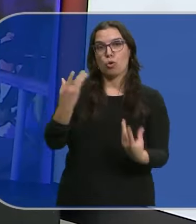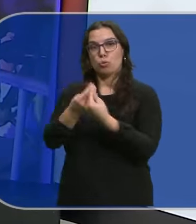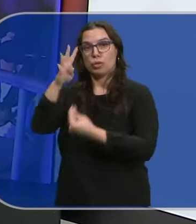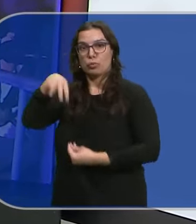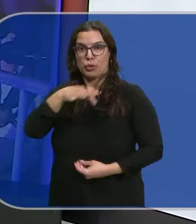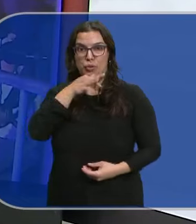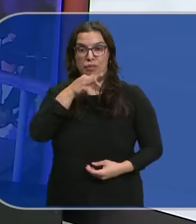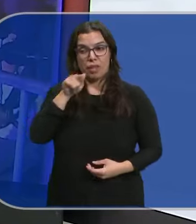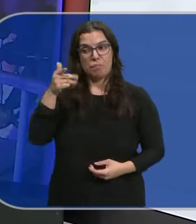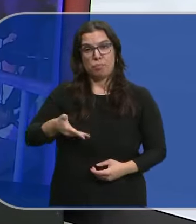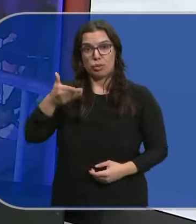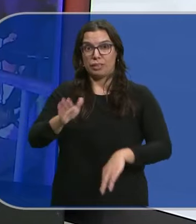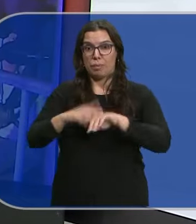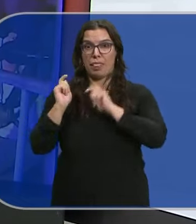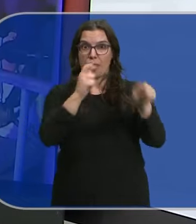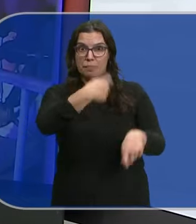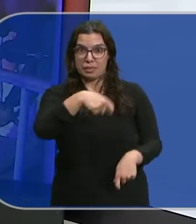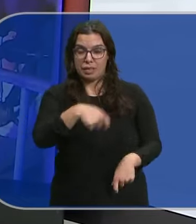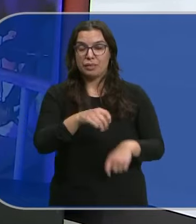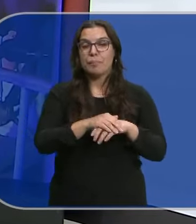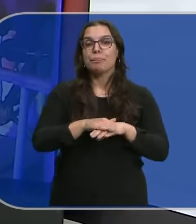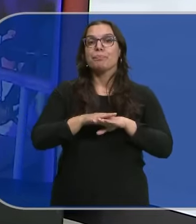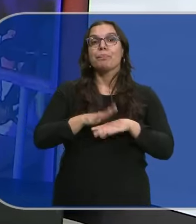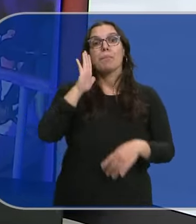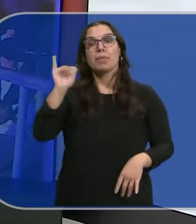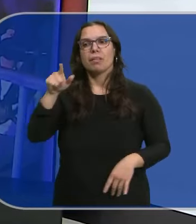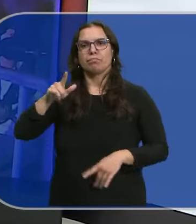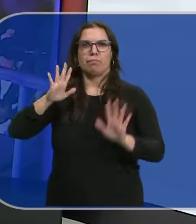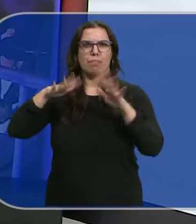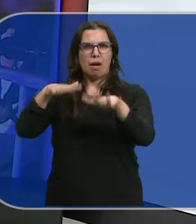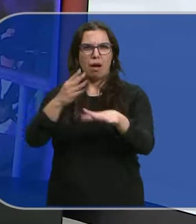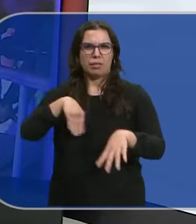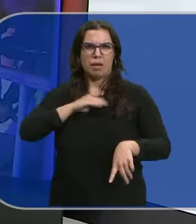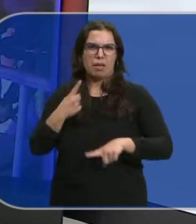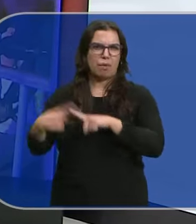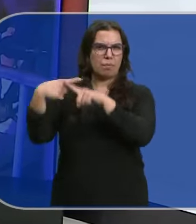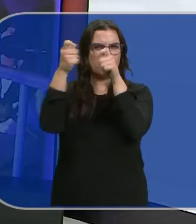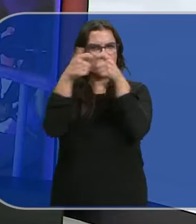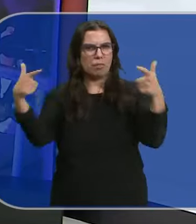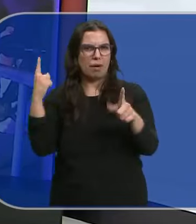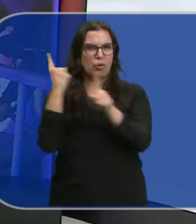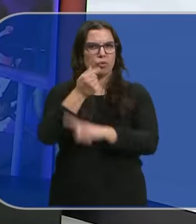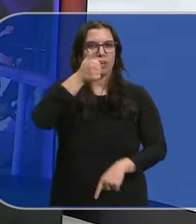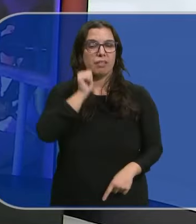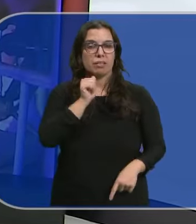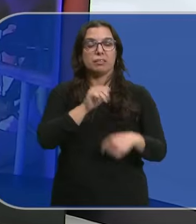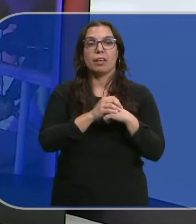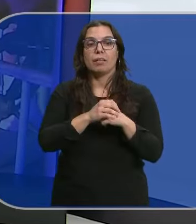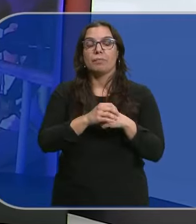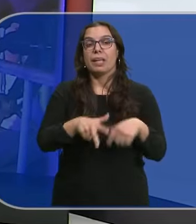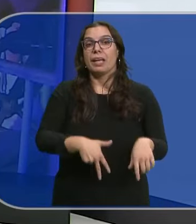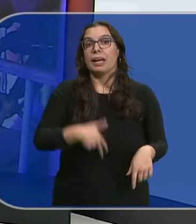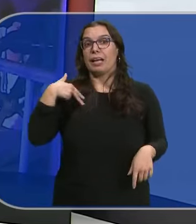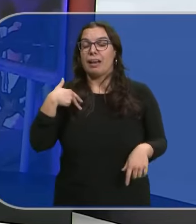clave para el debate de investidura En paralelo se multiplican las manifestaciones por toda España contra Pedro Sánchez La tranquilidad